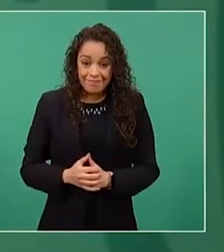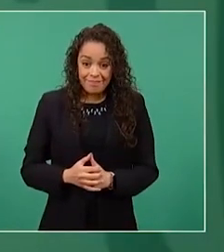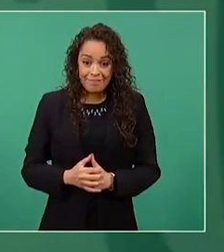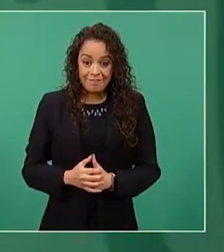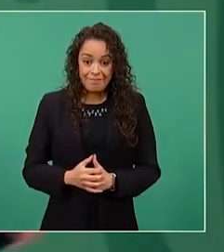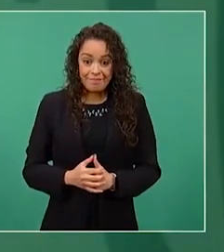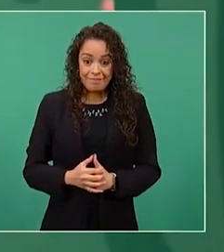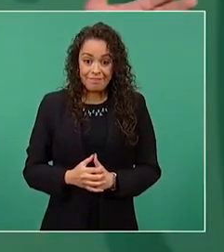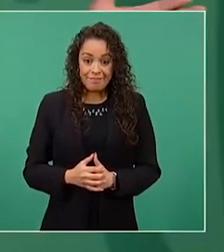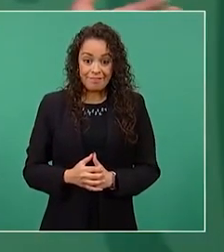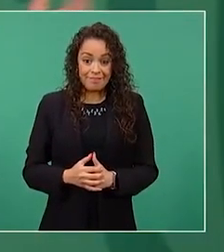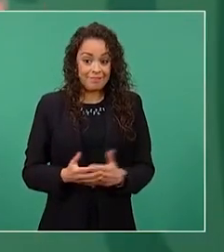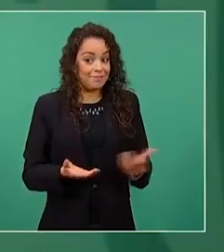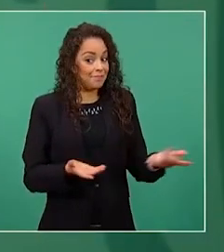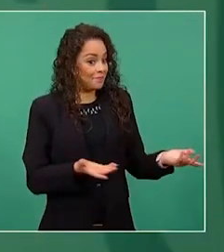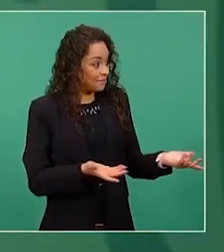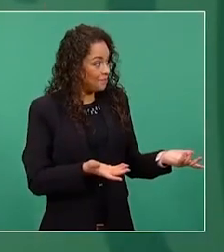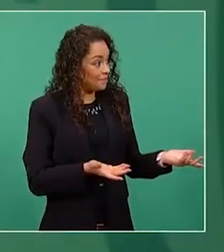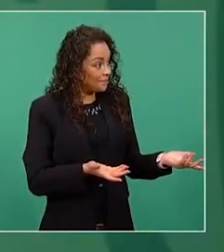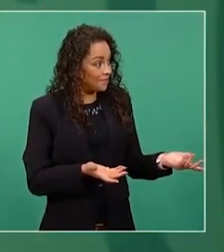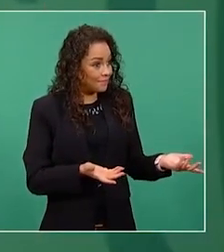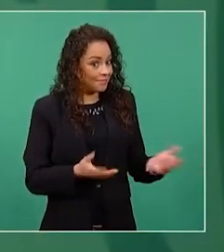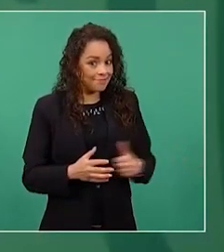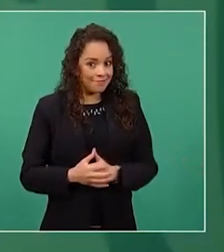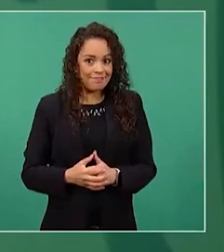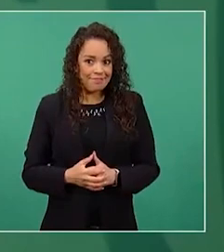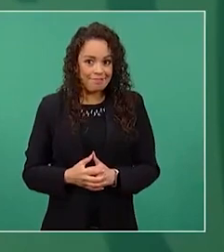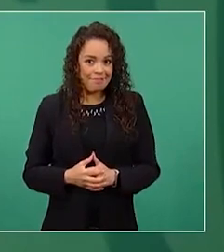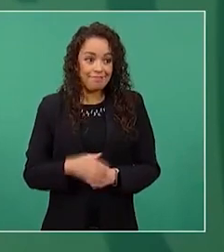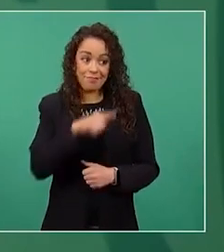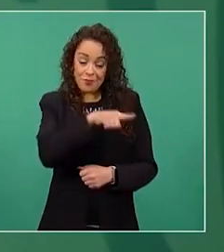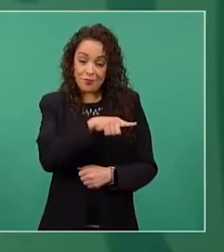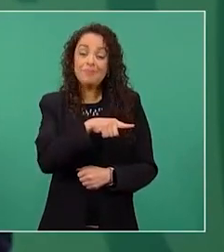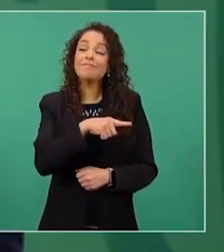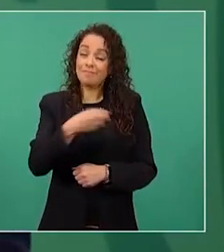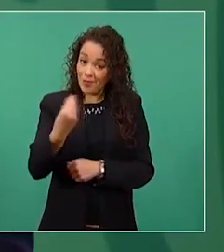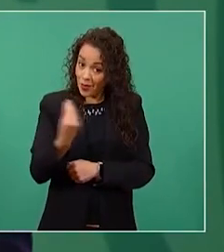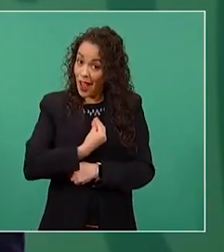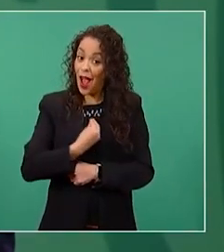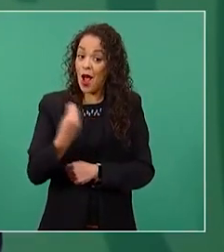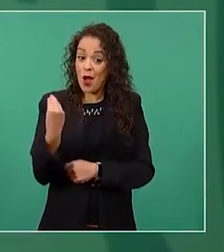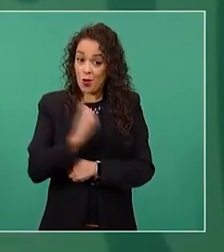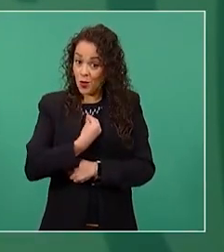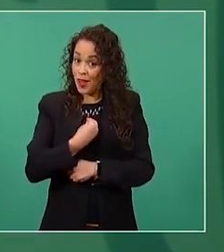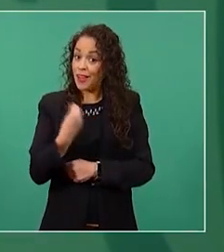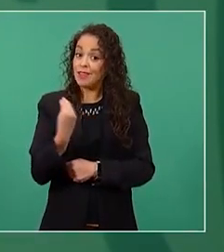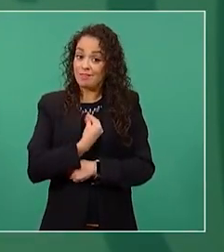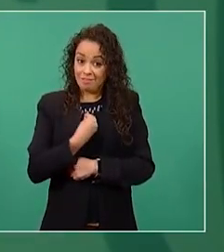bueno, pues, ha aguantado. O sea,